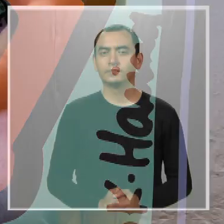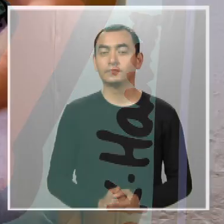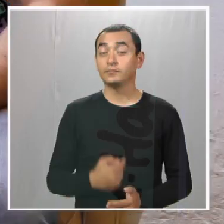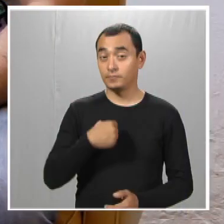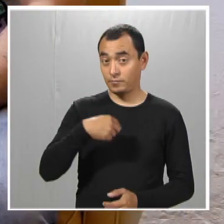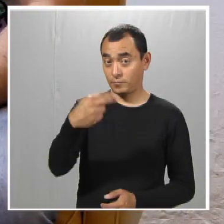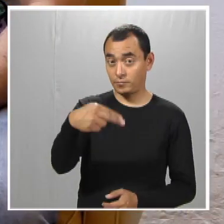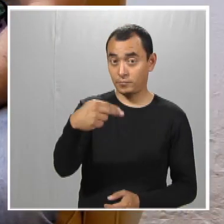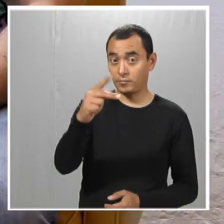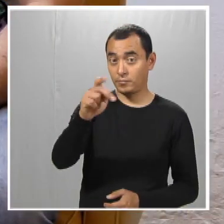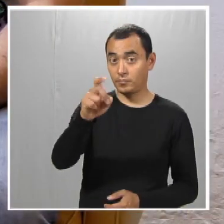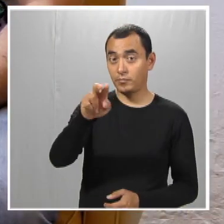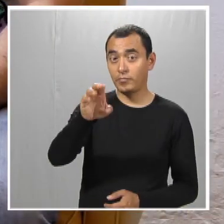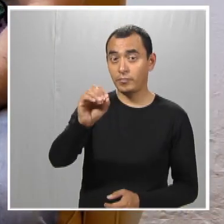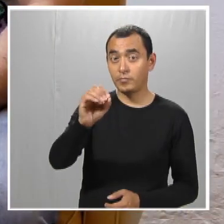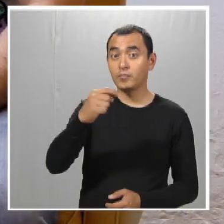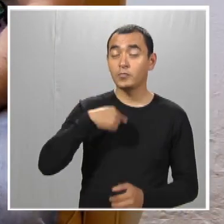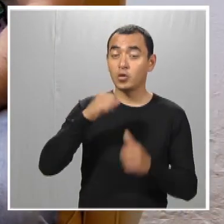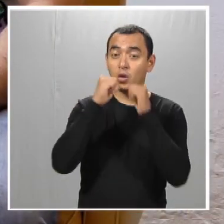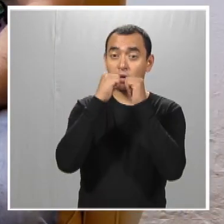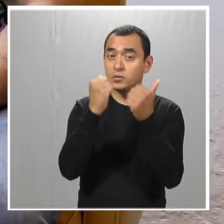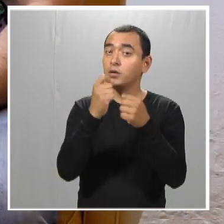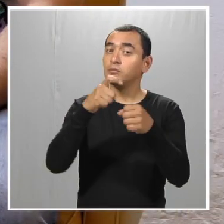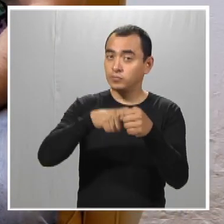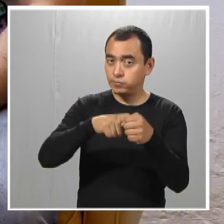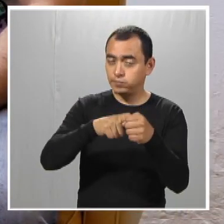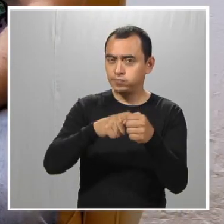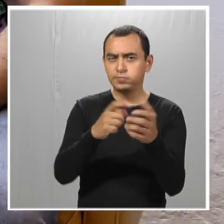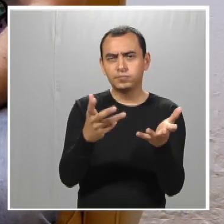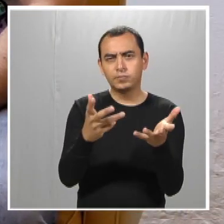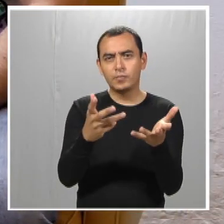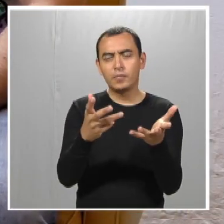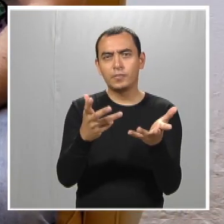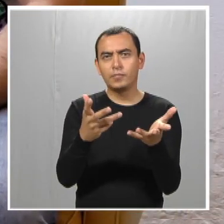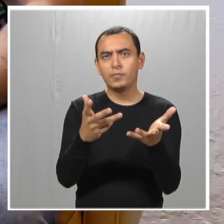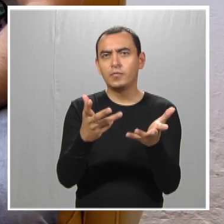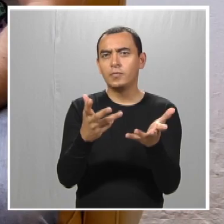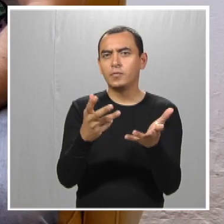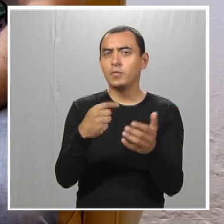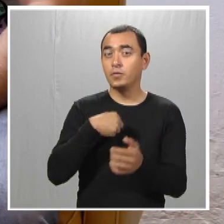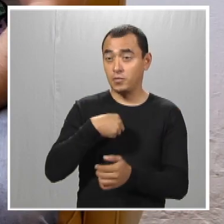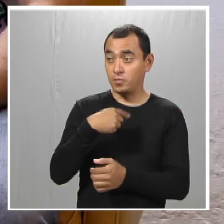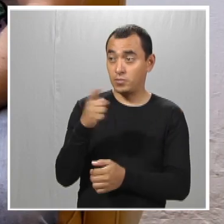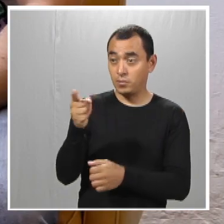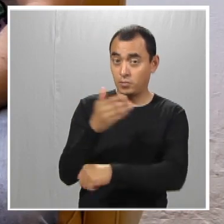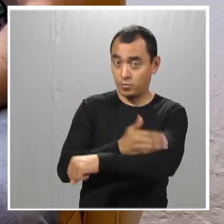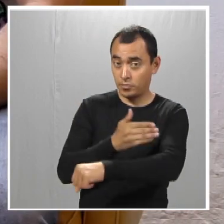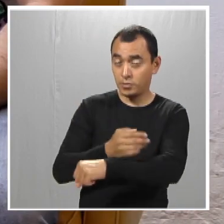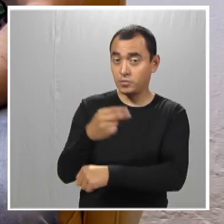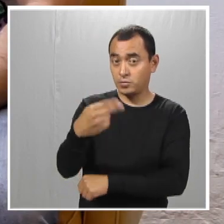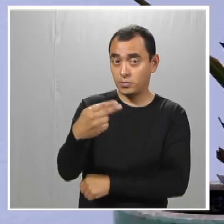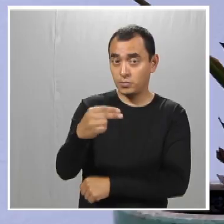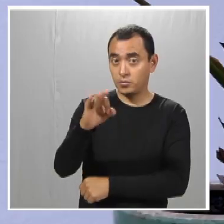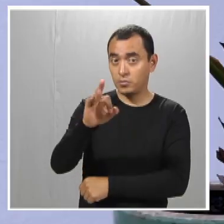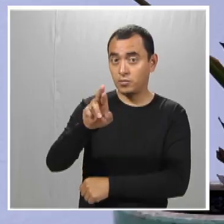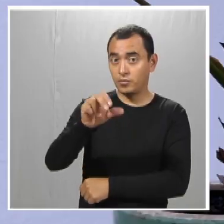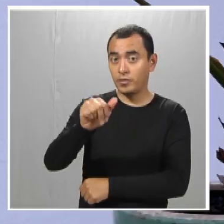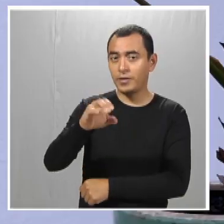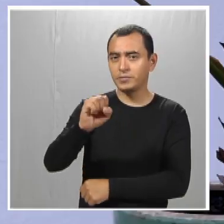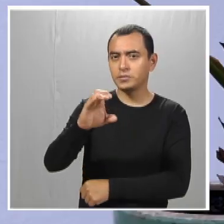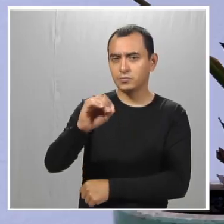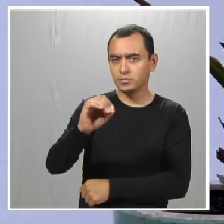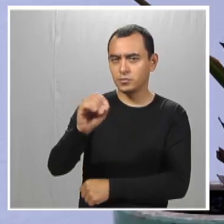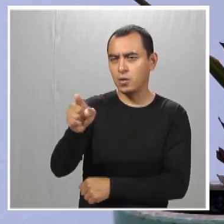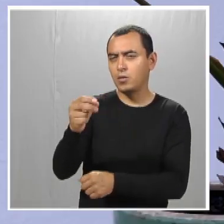Mi nombre es Pedro García, soy parte de la asociación Best Buddies y el nombre de mi compañero es Francisco y todos le decimos